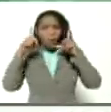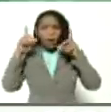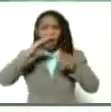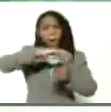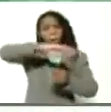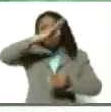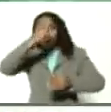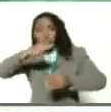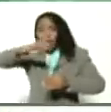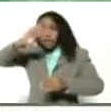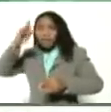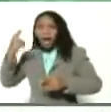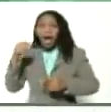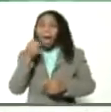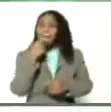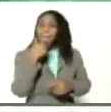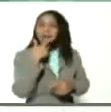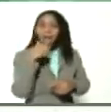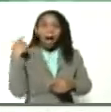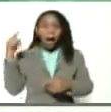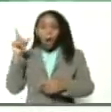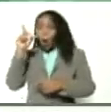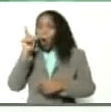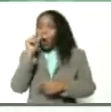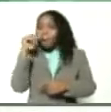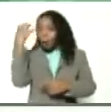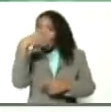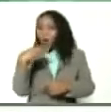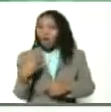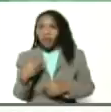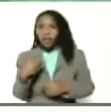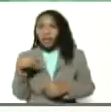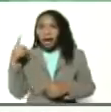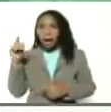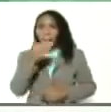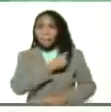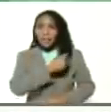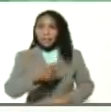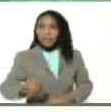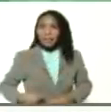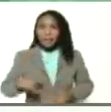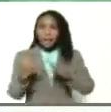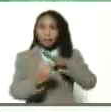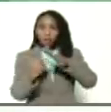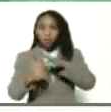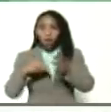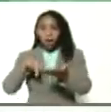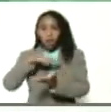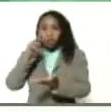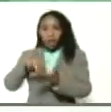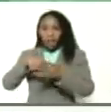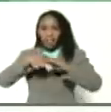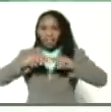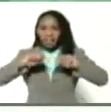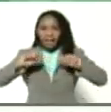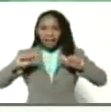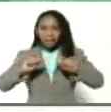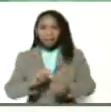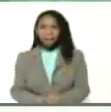hermosas, está el joven David Hernández, presidente del Instituto Nacional de Tierras,